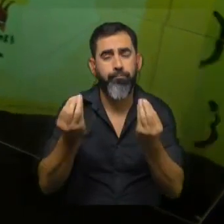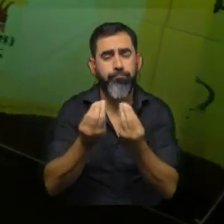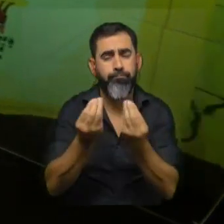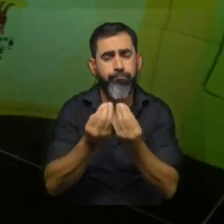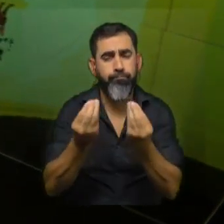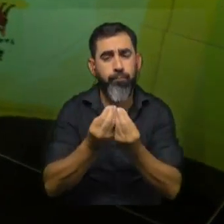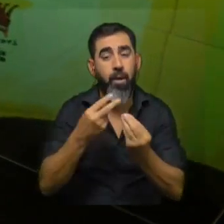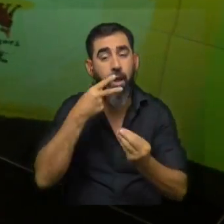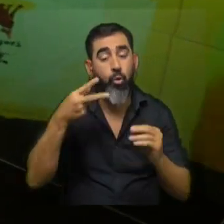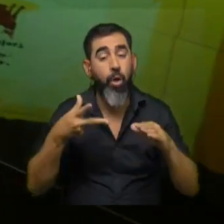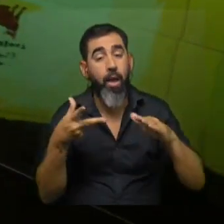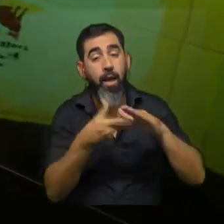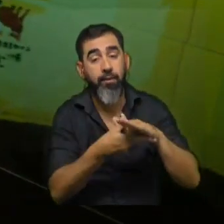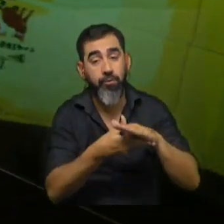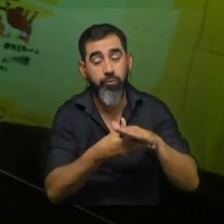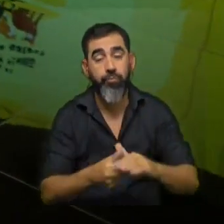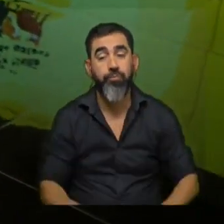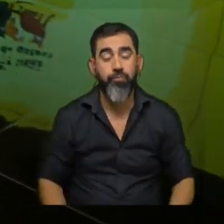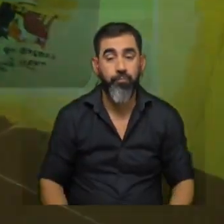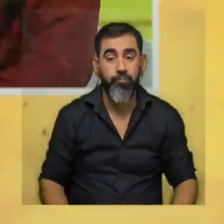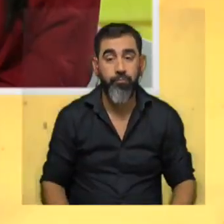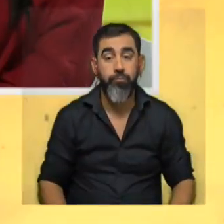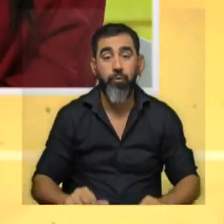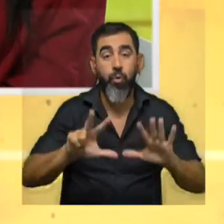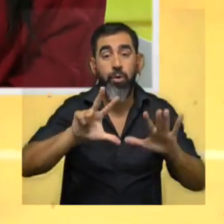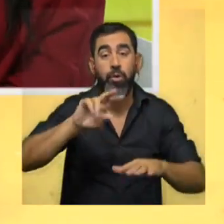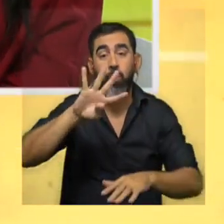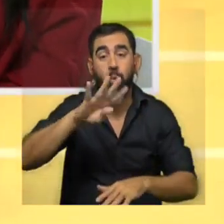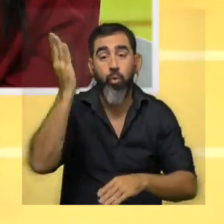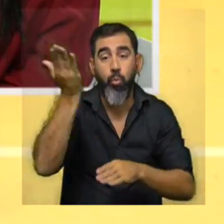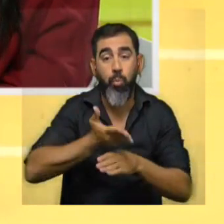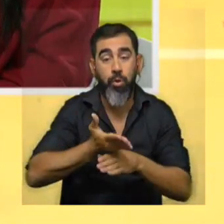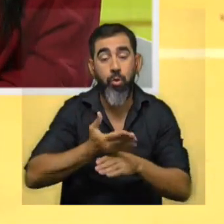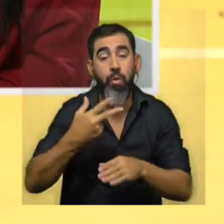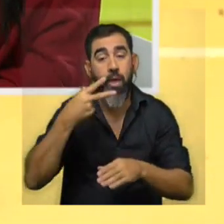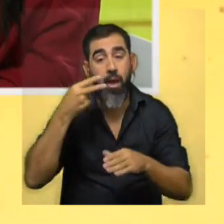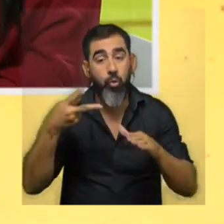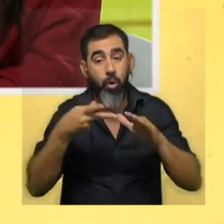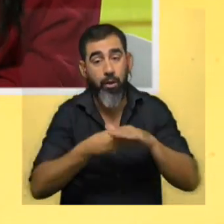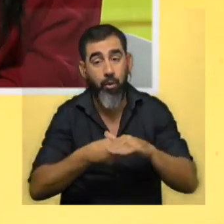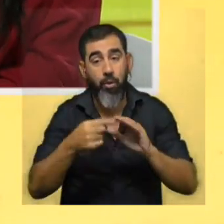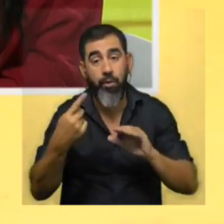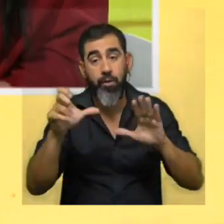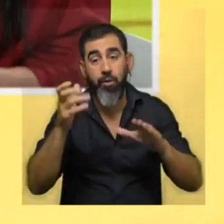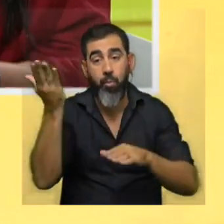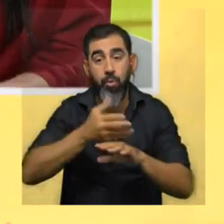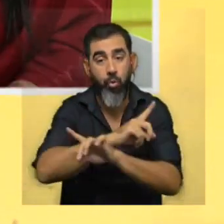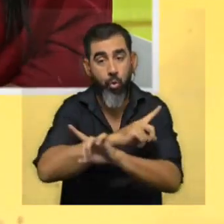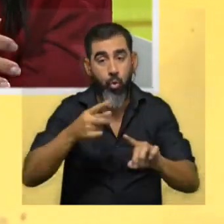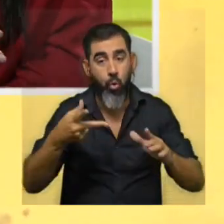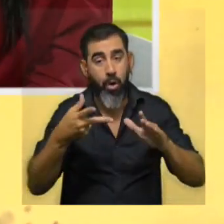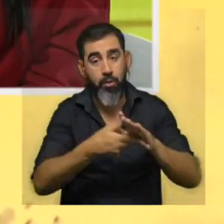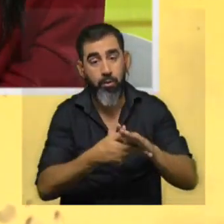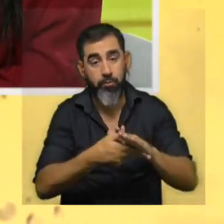y las castraciones exacto tenemos un 84% de gatos castrados y un 16% de gatos no castrados números